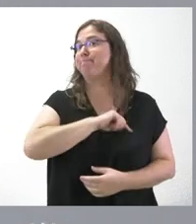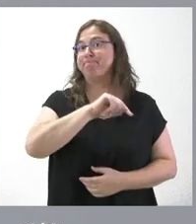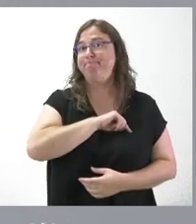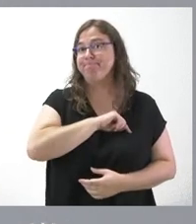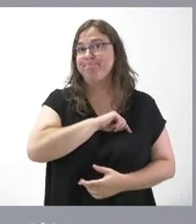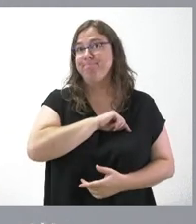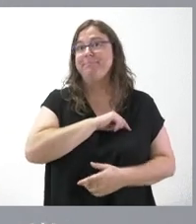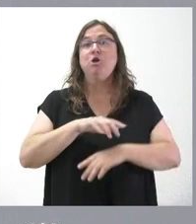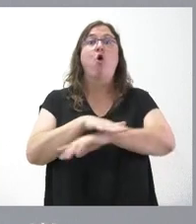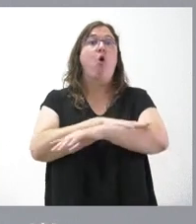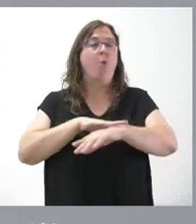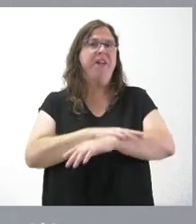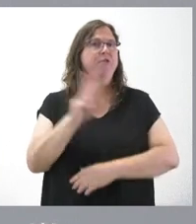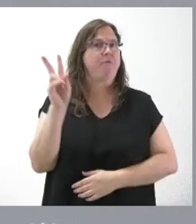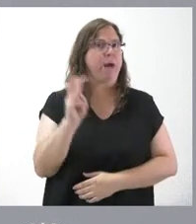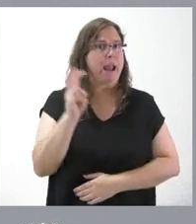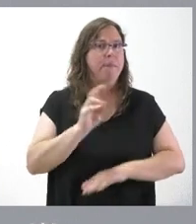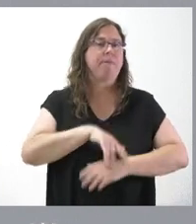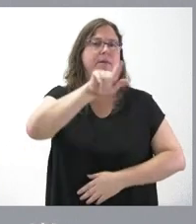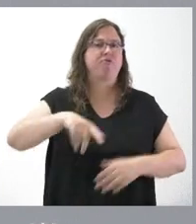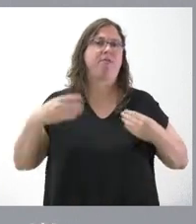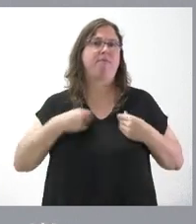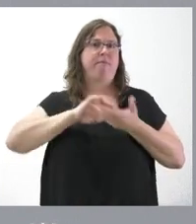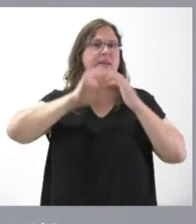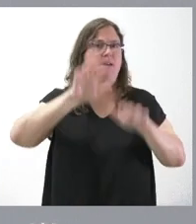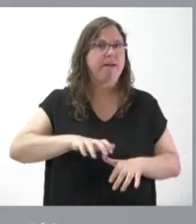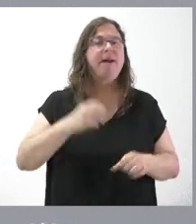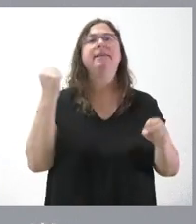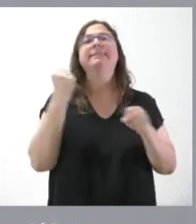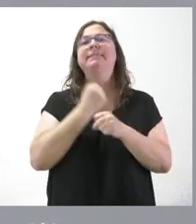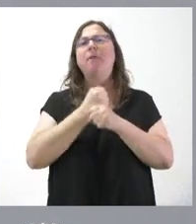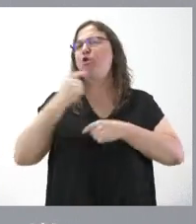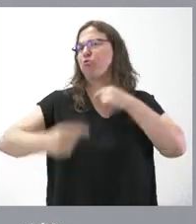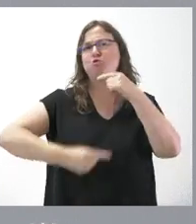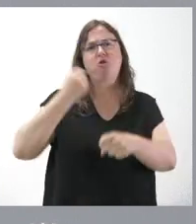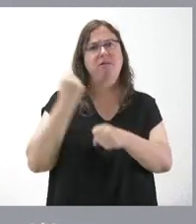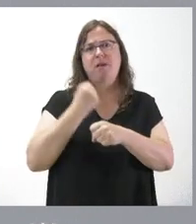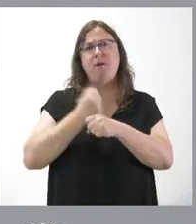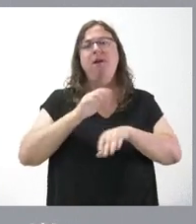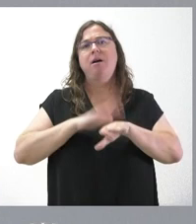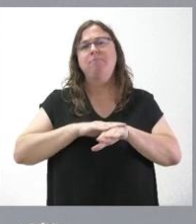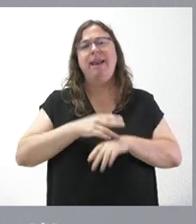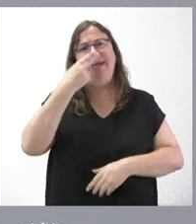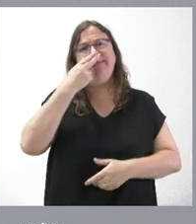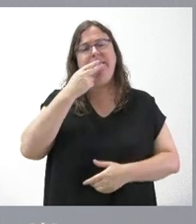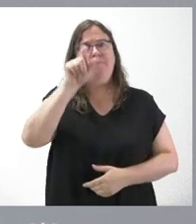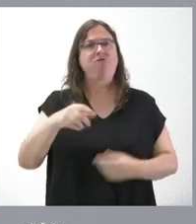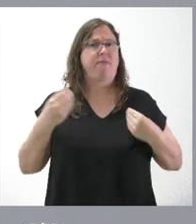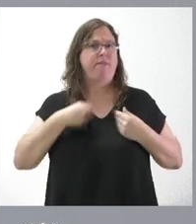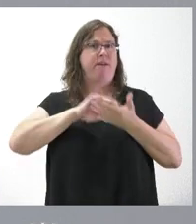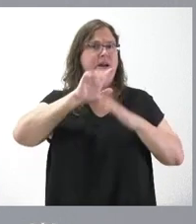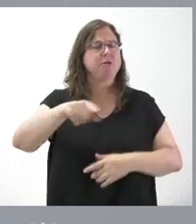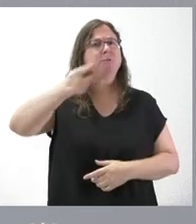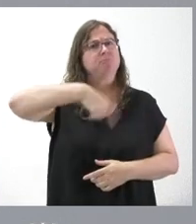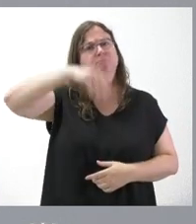que es un Gobierno que es útil para las personas de Castilla y León, que trabajamos todos los días en interés de los ciudadanos de esta tierra, que creo que estamos